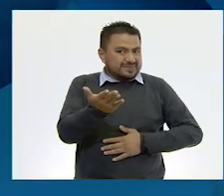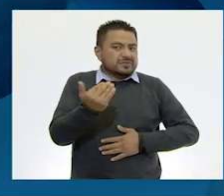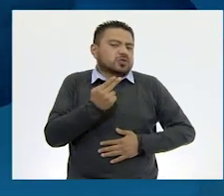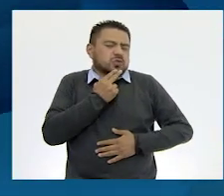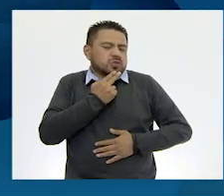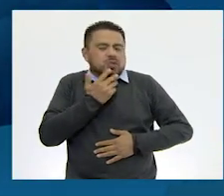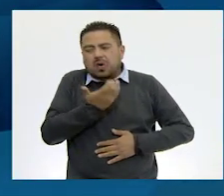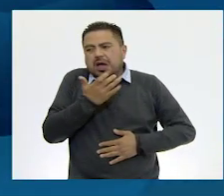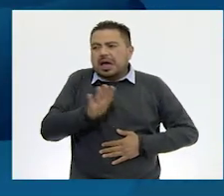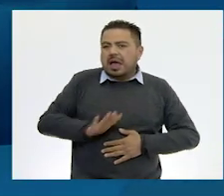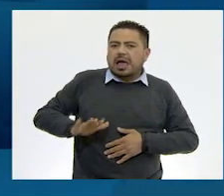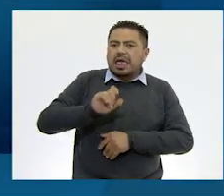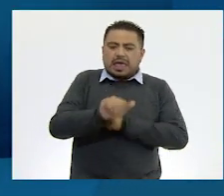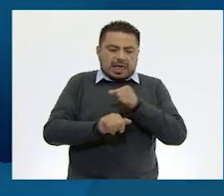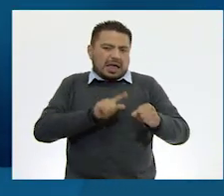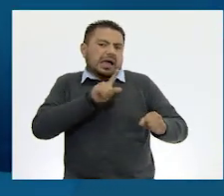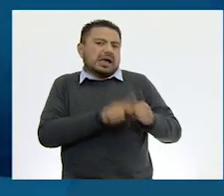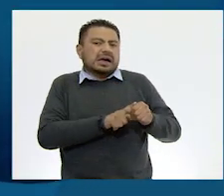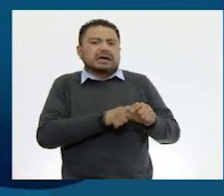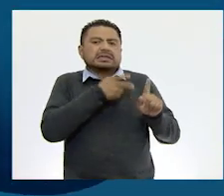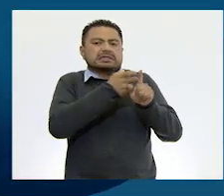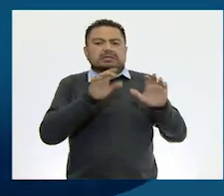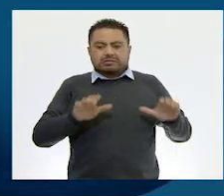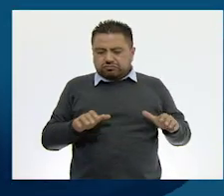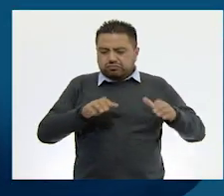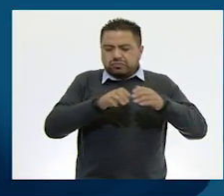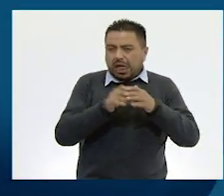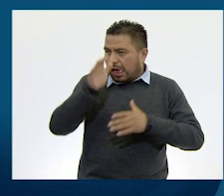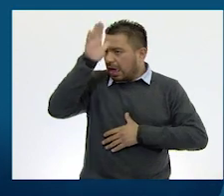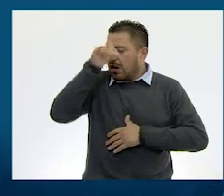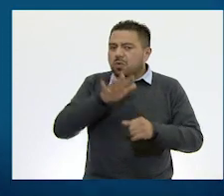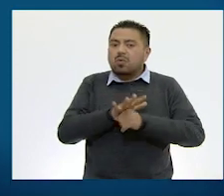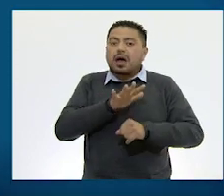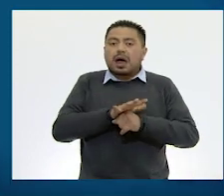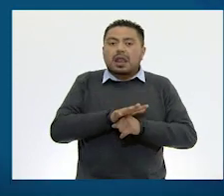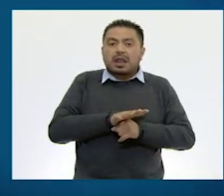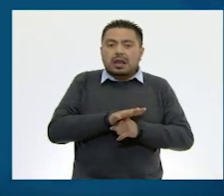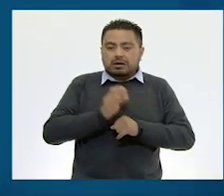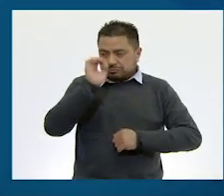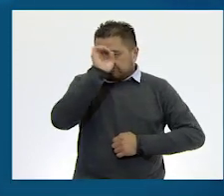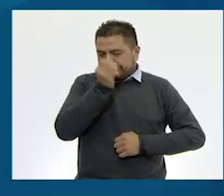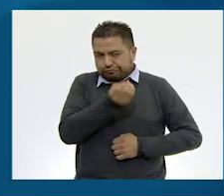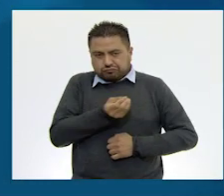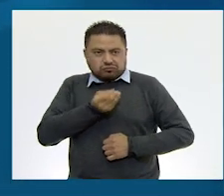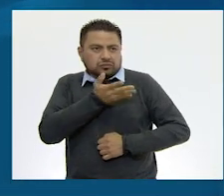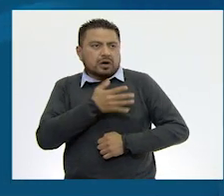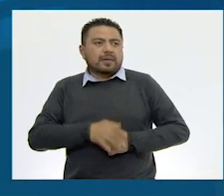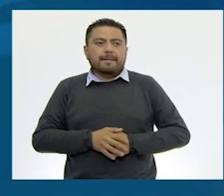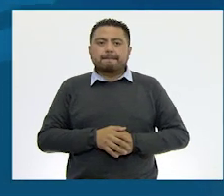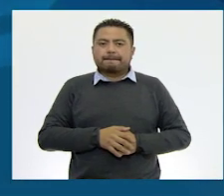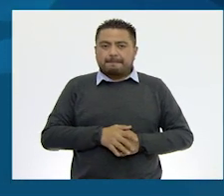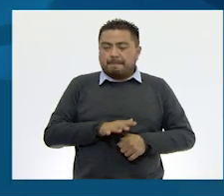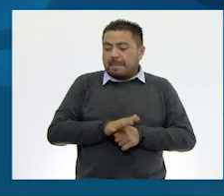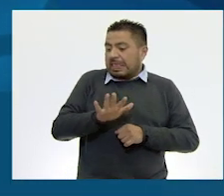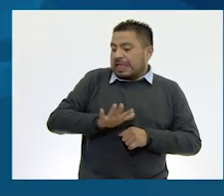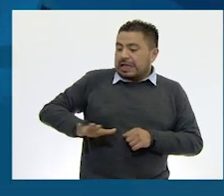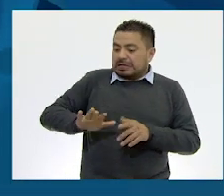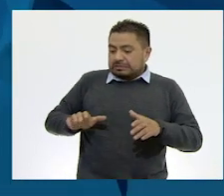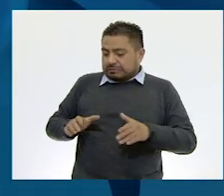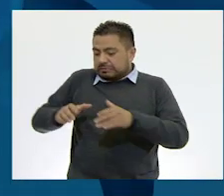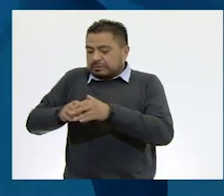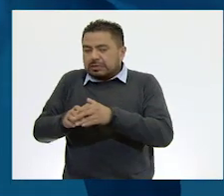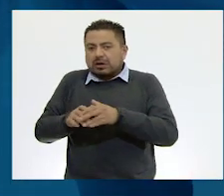Usualmente, las especies endémicas se clasifican de acuerdo con ciertos criterios. Aquellas especies